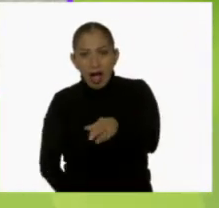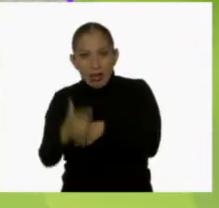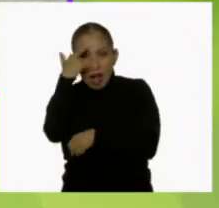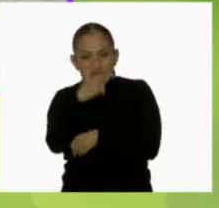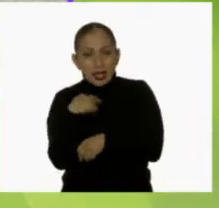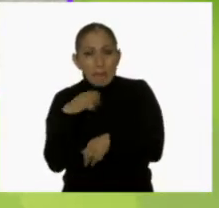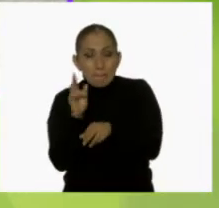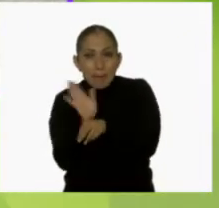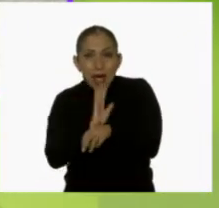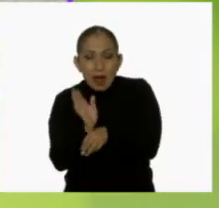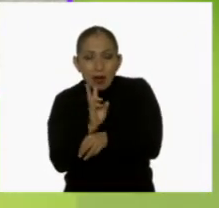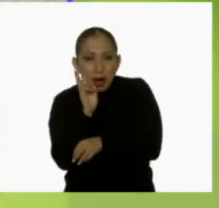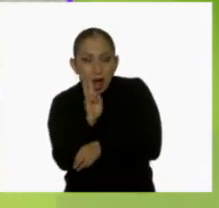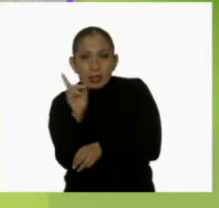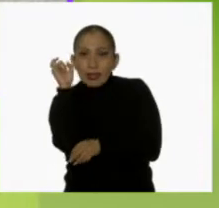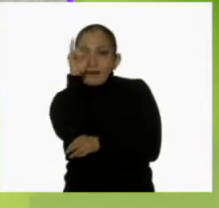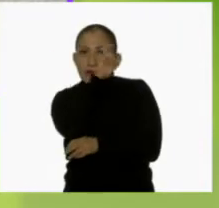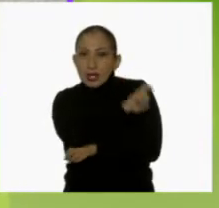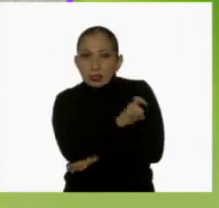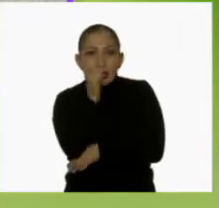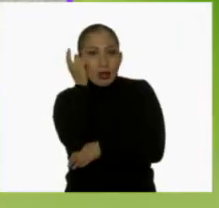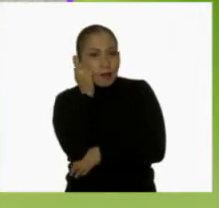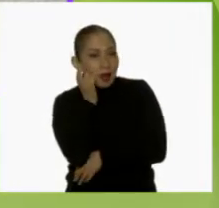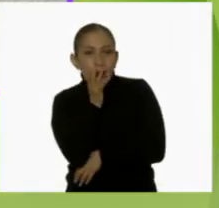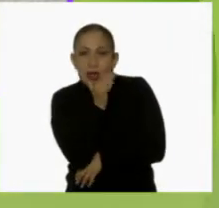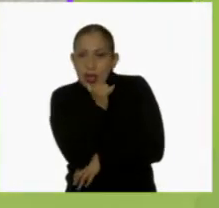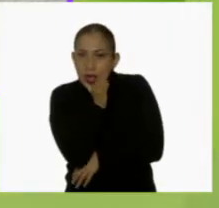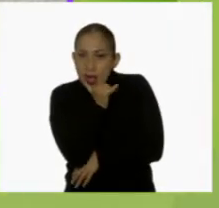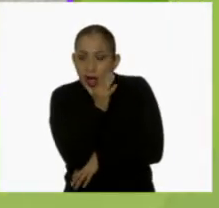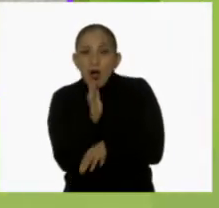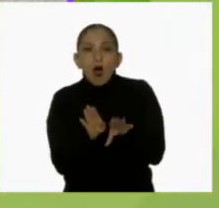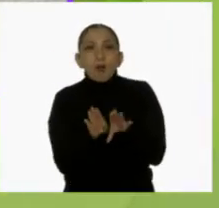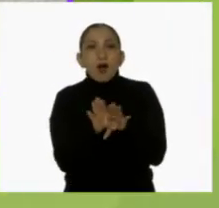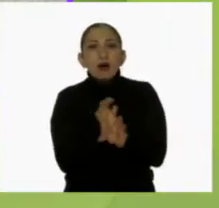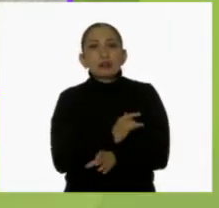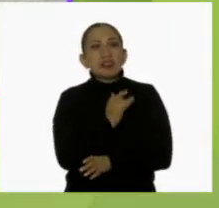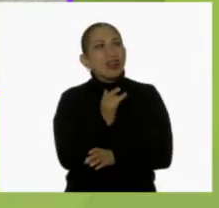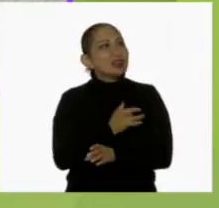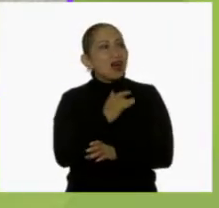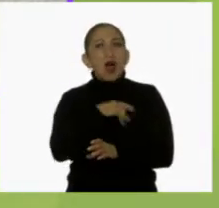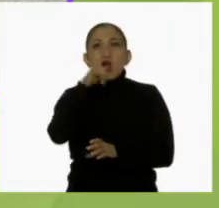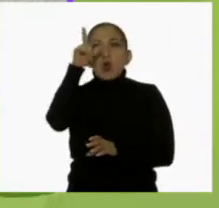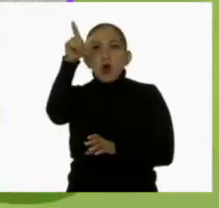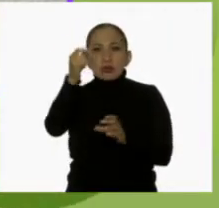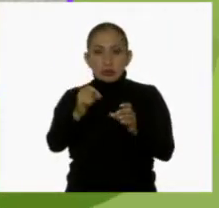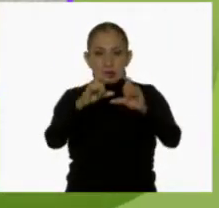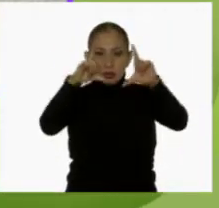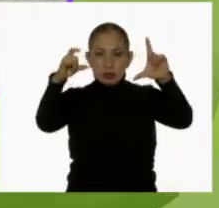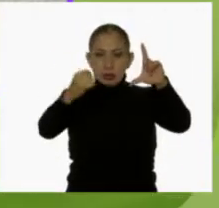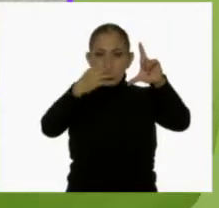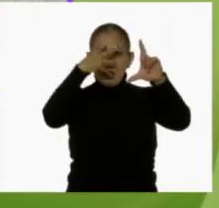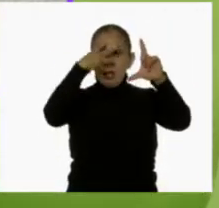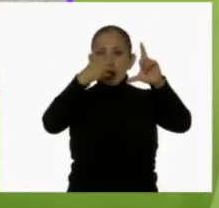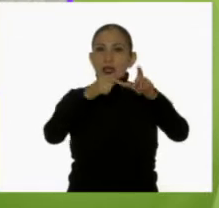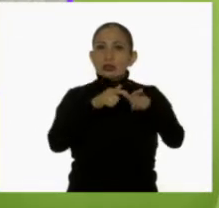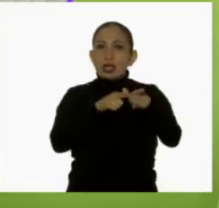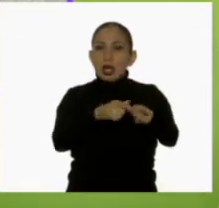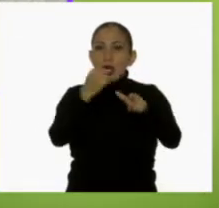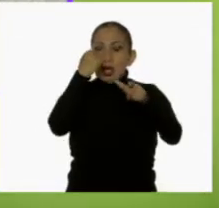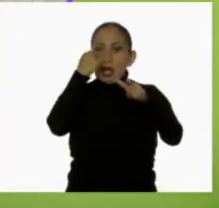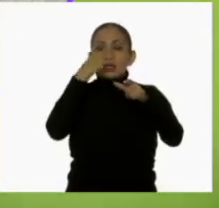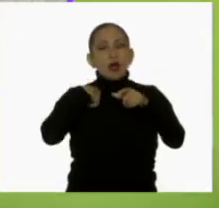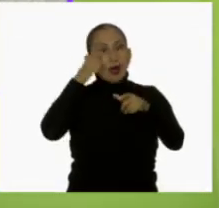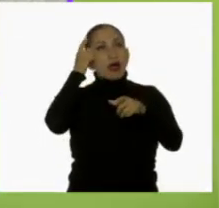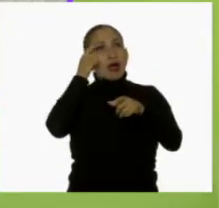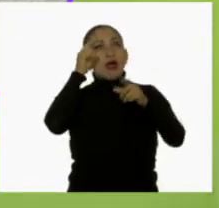me cuesta mucho trabajo poder dormir. Es como si sintiera que la luz de la pantalla siguiera encendida. Aunque esté